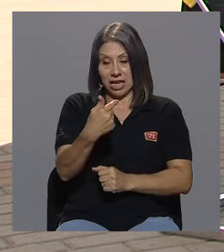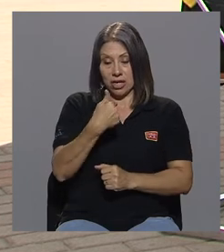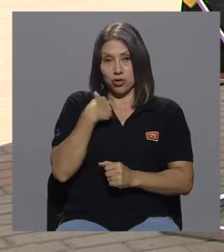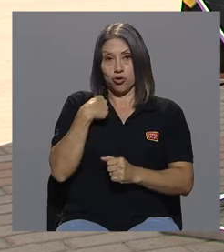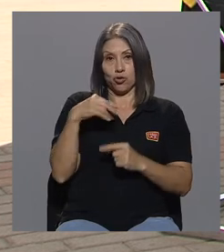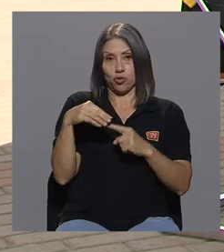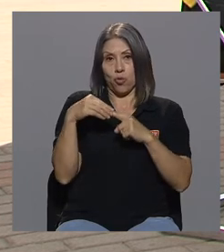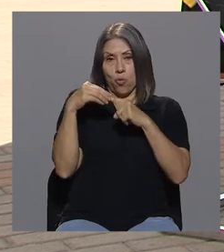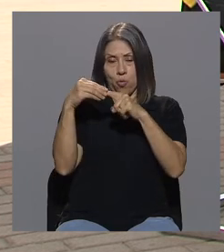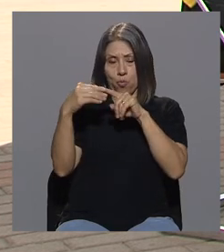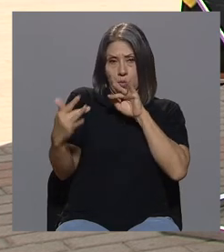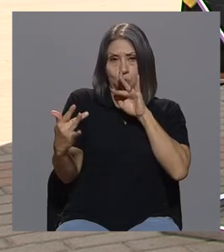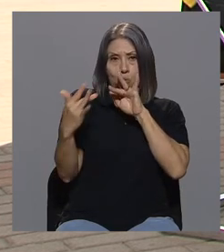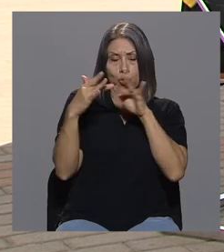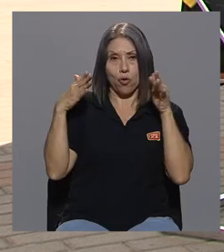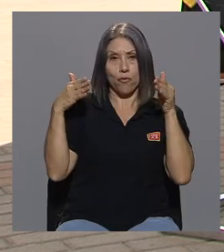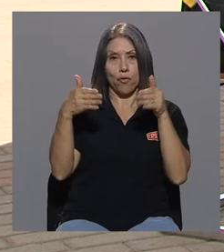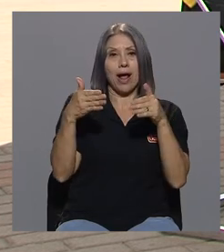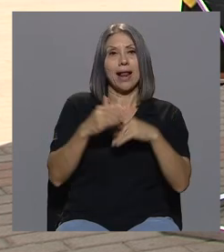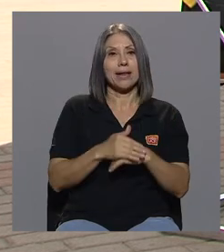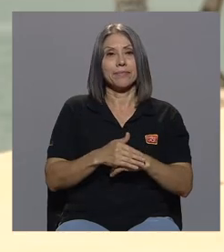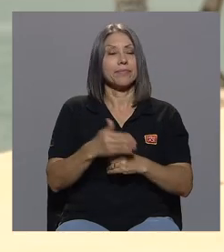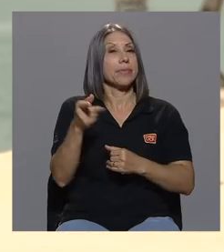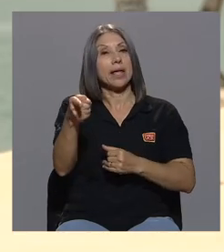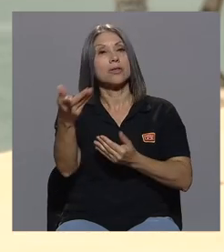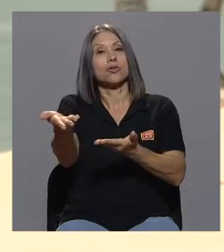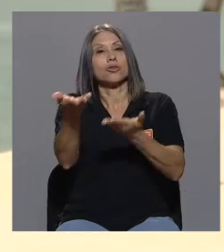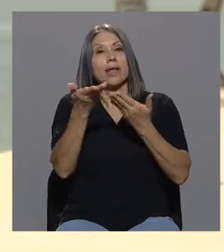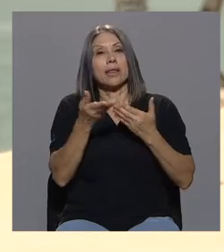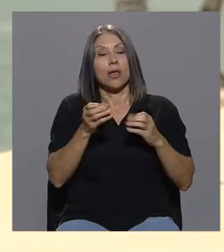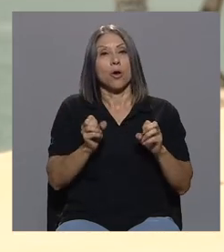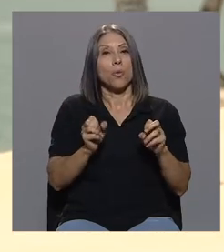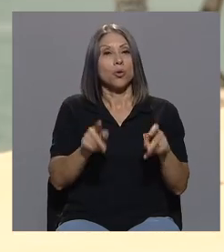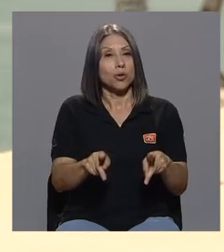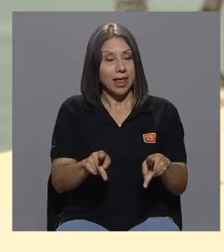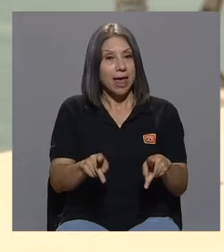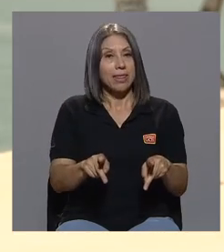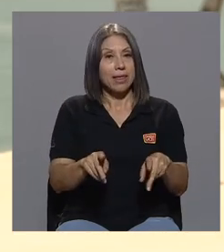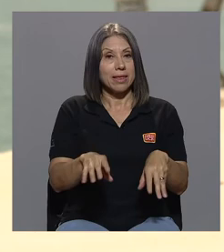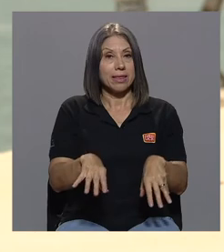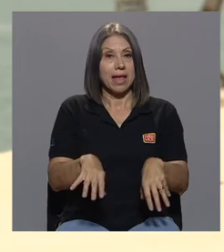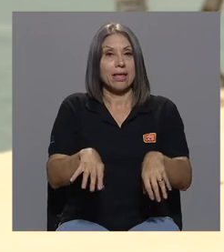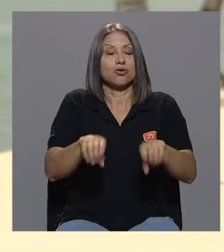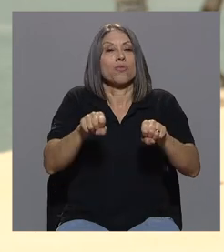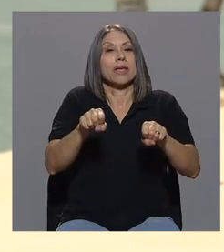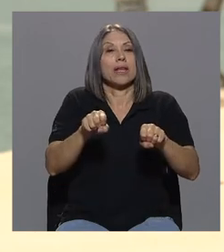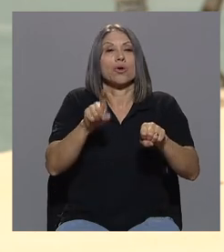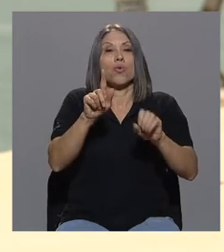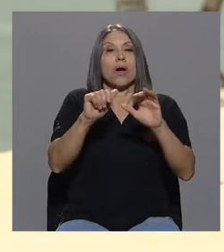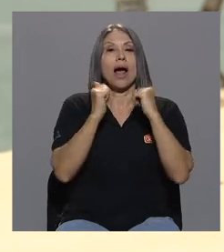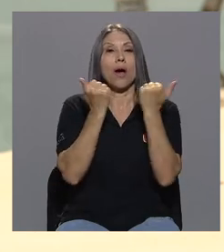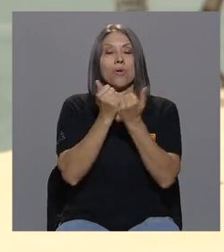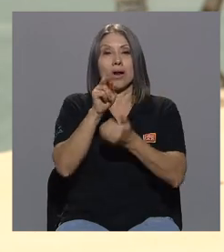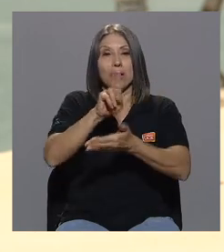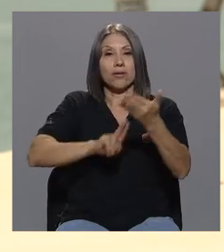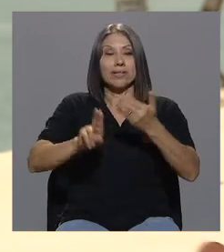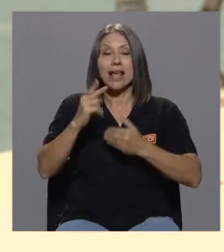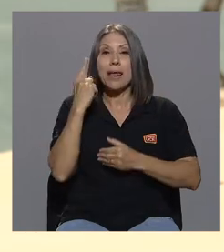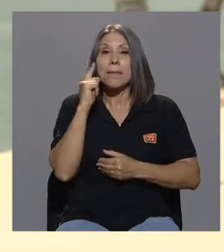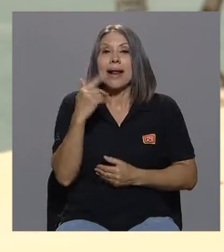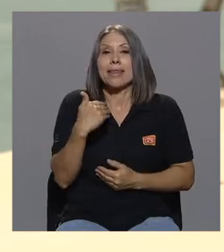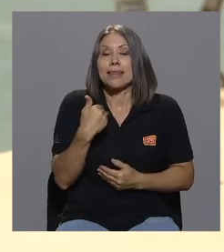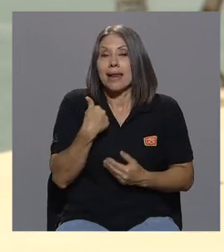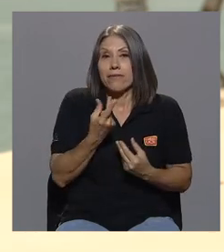y nos han dado la oportunidad de de asumir un aula en la universidad para poder tener los recursos que